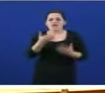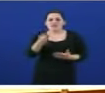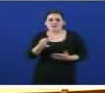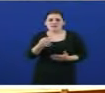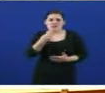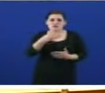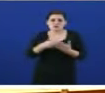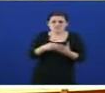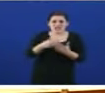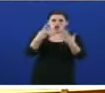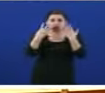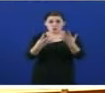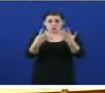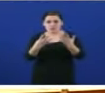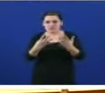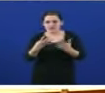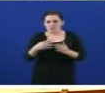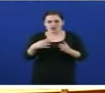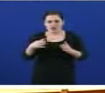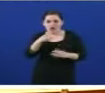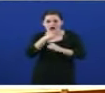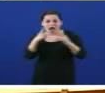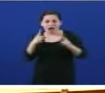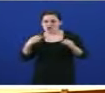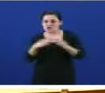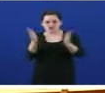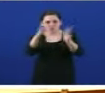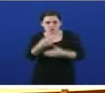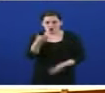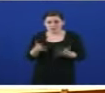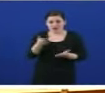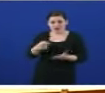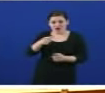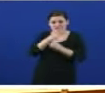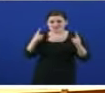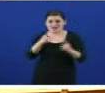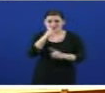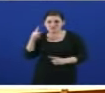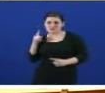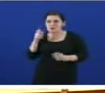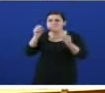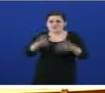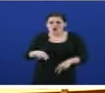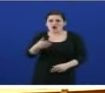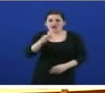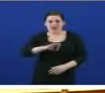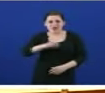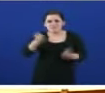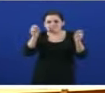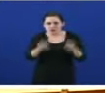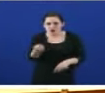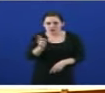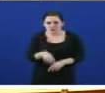anterior do ano 2009 que non era ano santo. Esta é a situación do sector turístico e o problema, señoría, que as